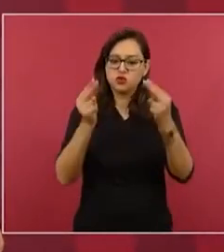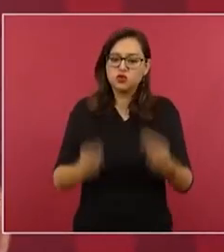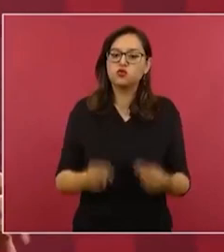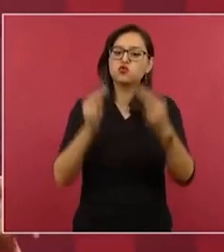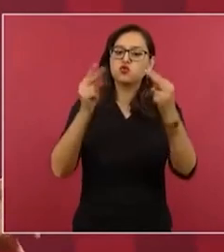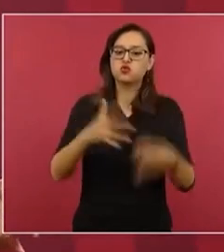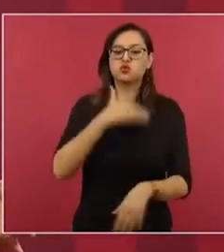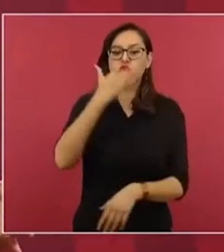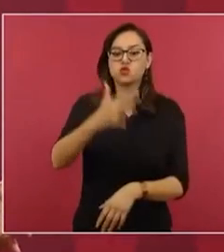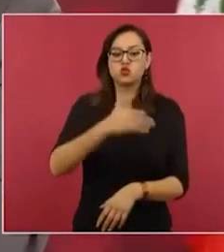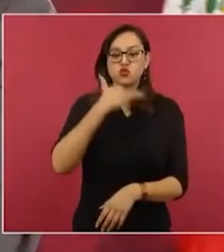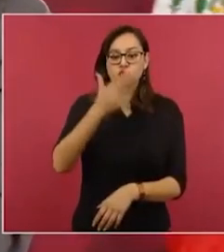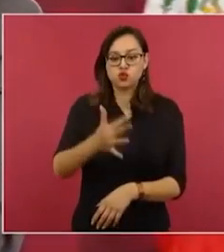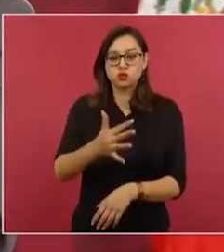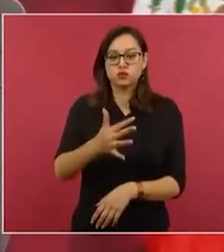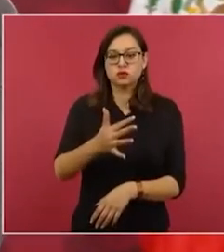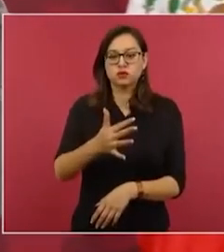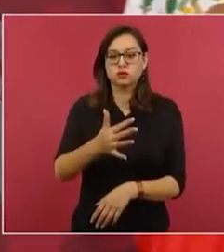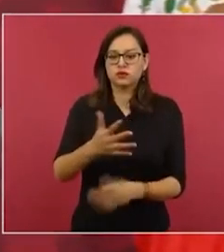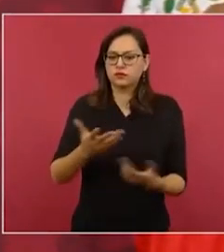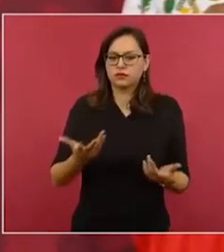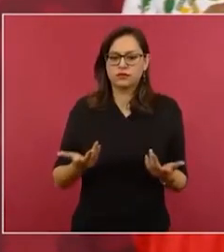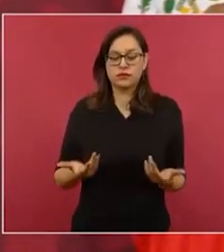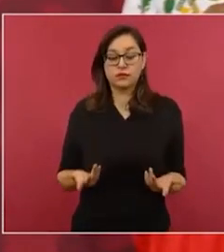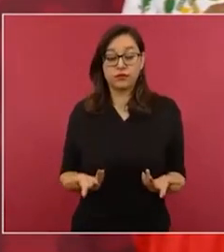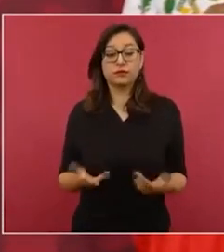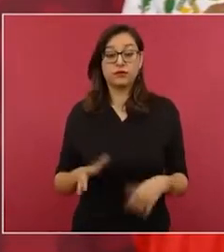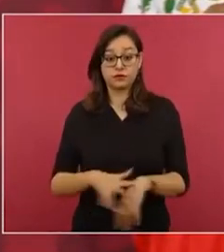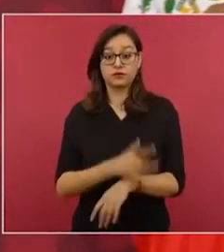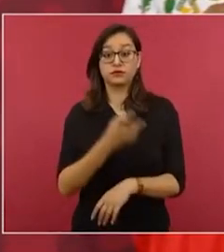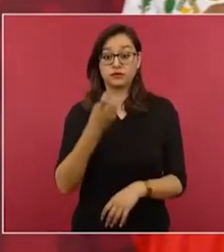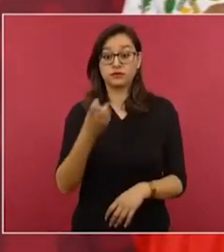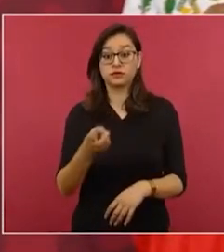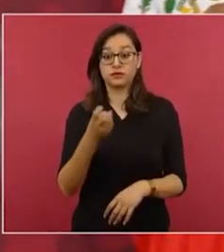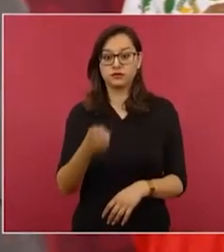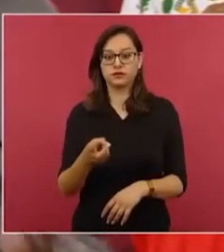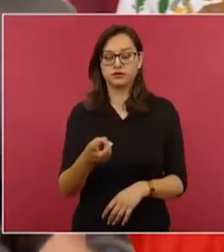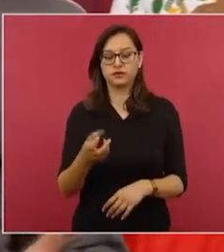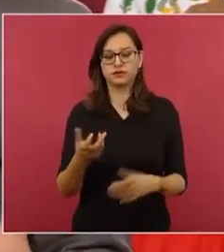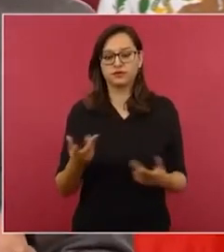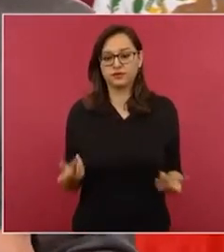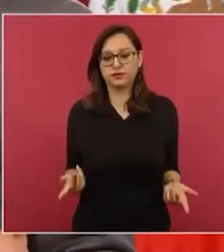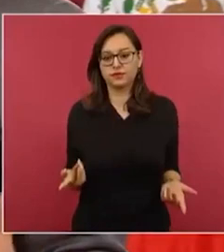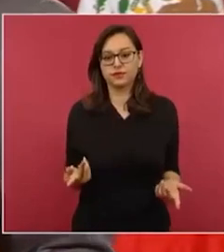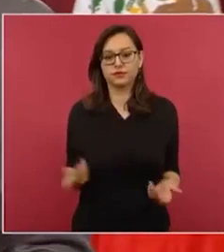de modo que el PRI